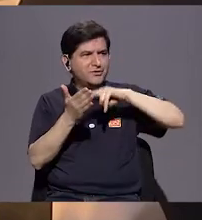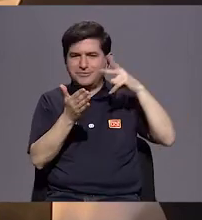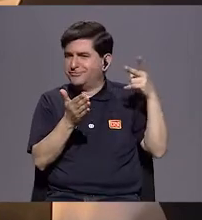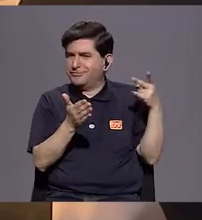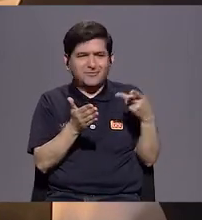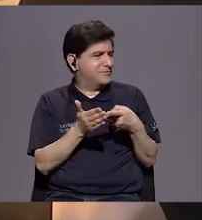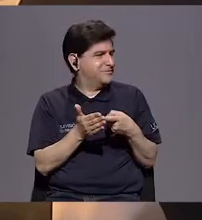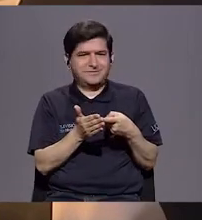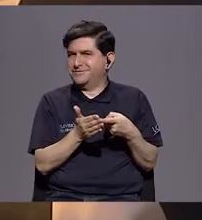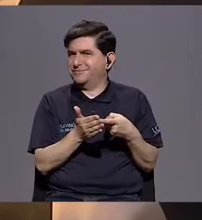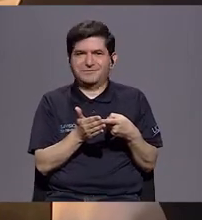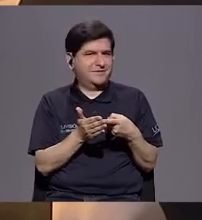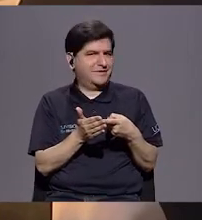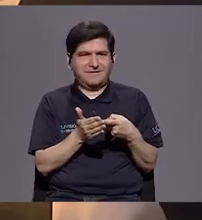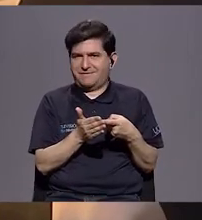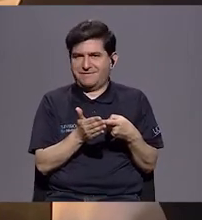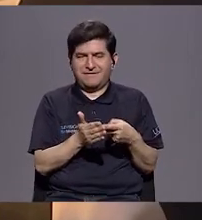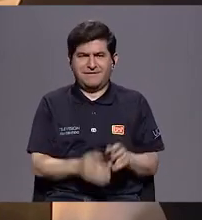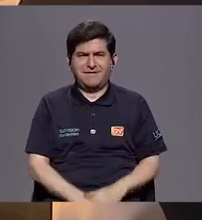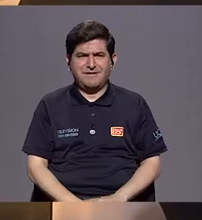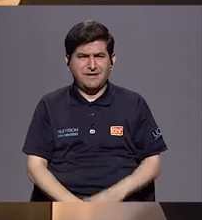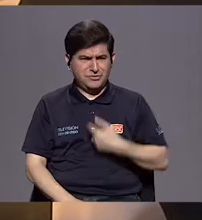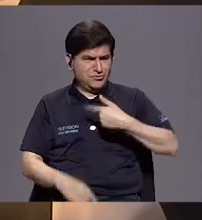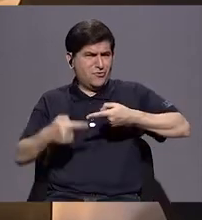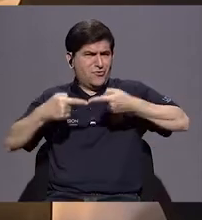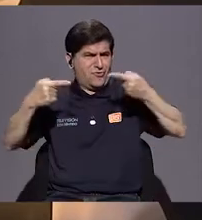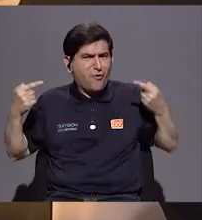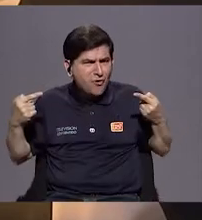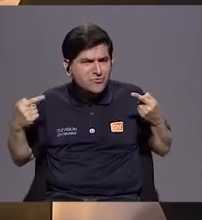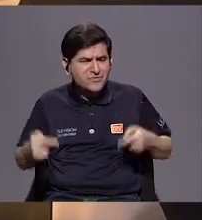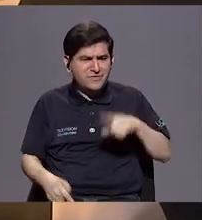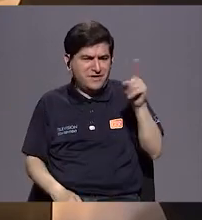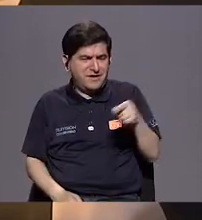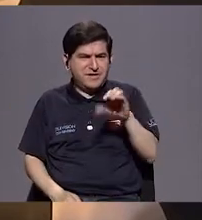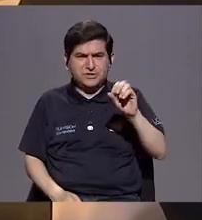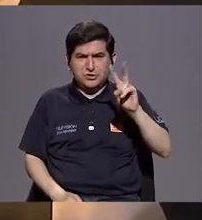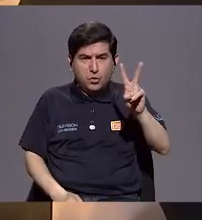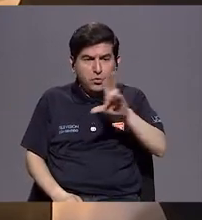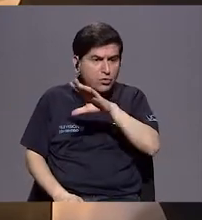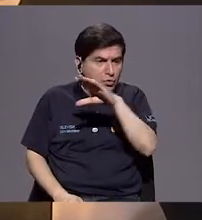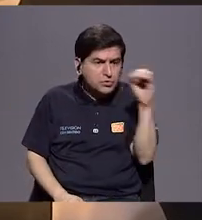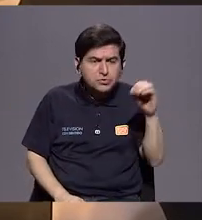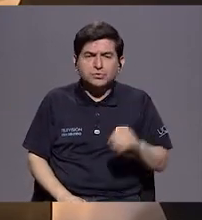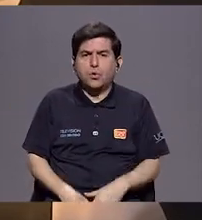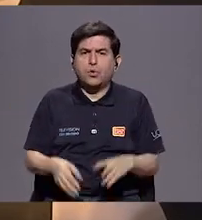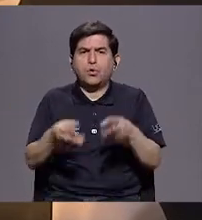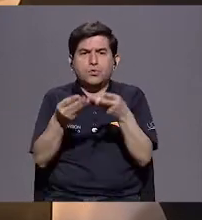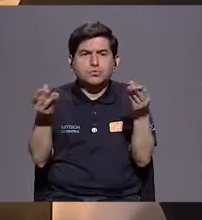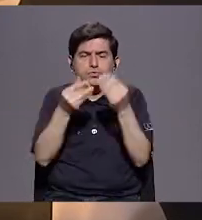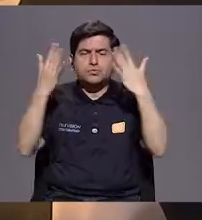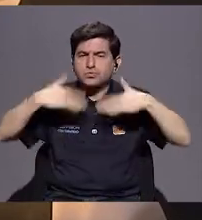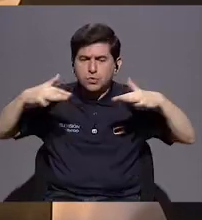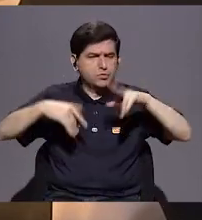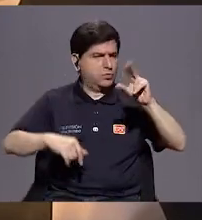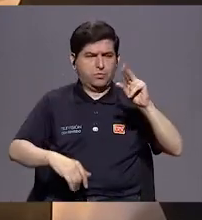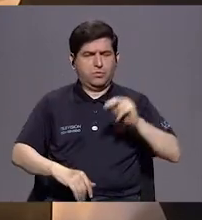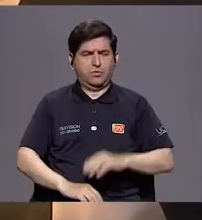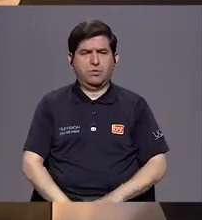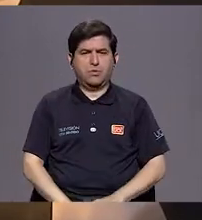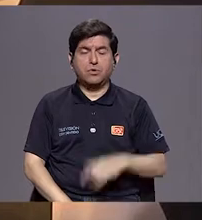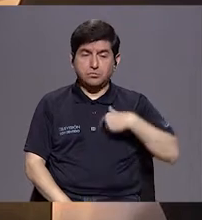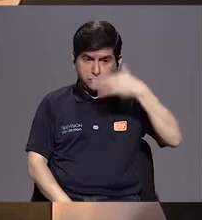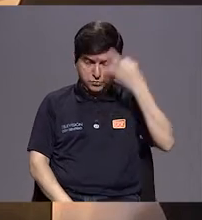o sea, no es que esté en contra de la descarbonización ni en contra de las soluciones ambientales. Me parece